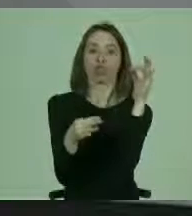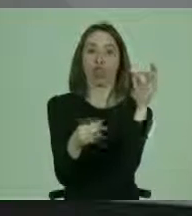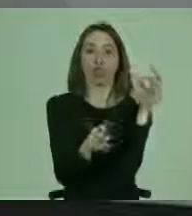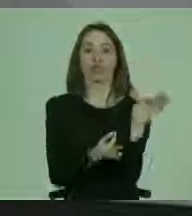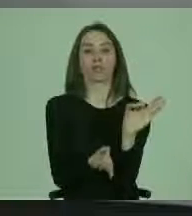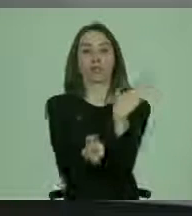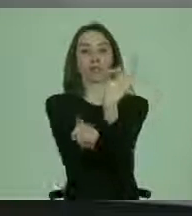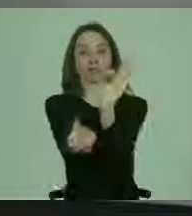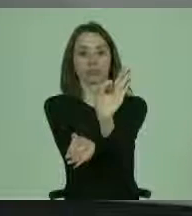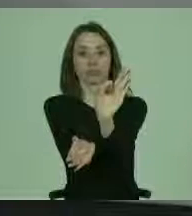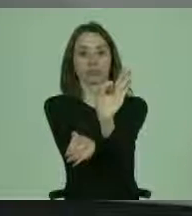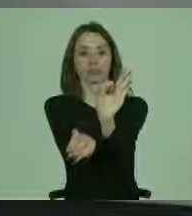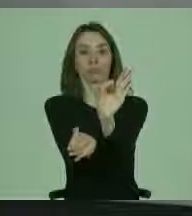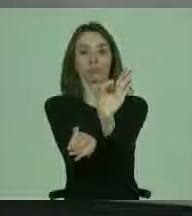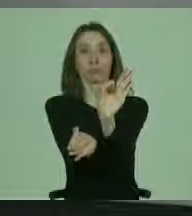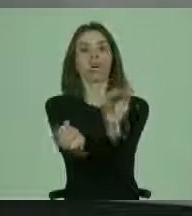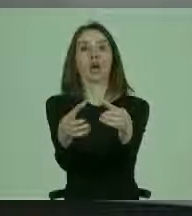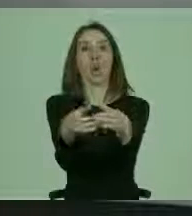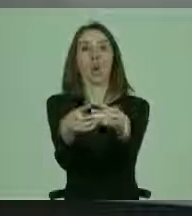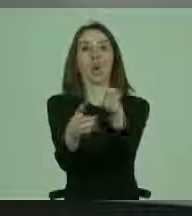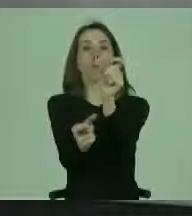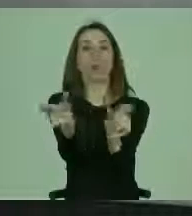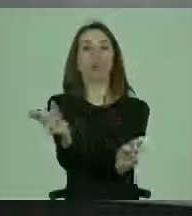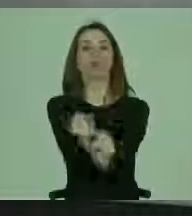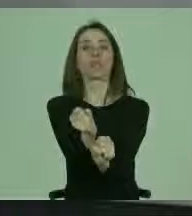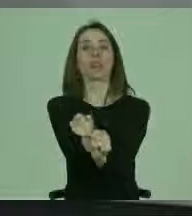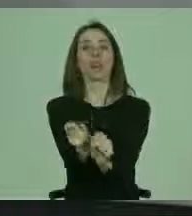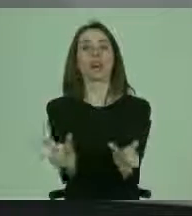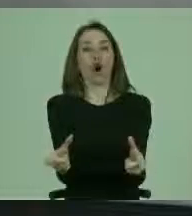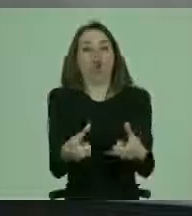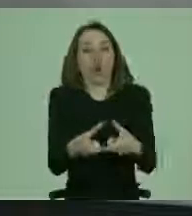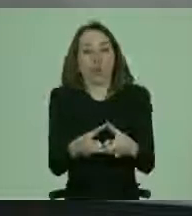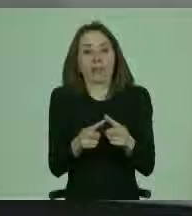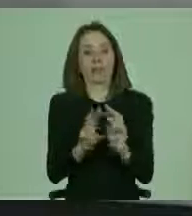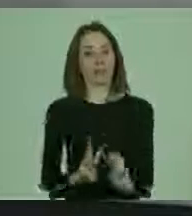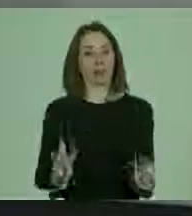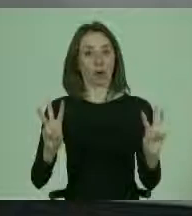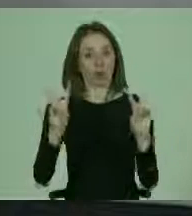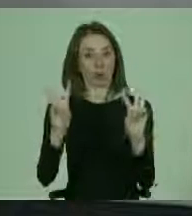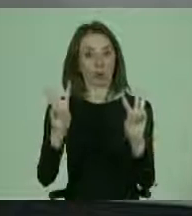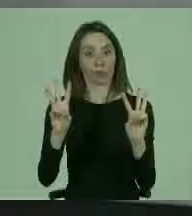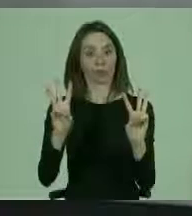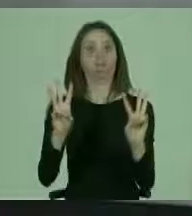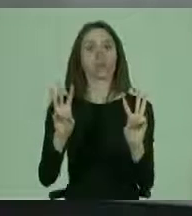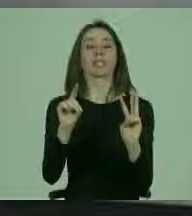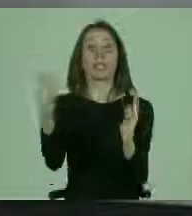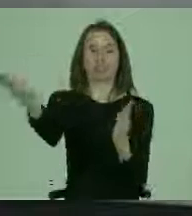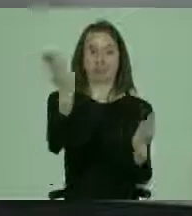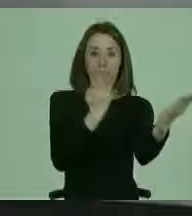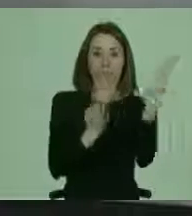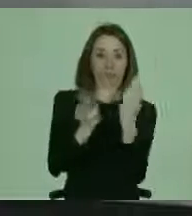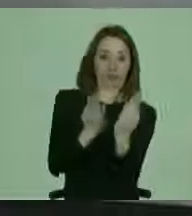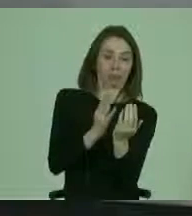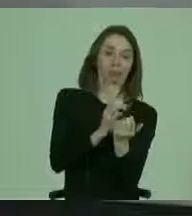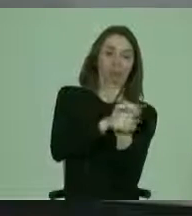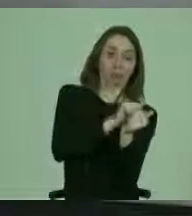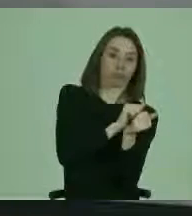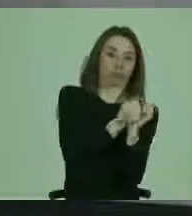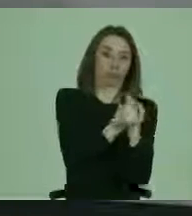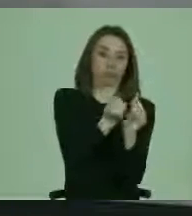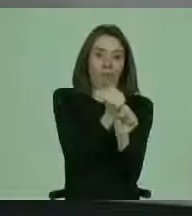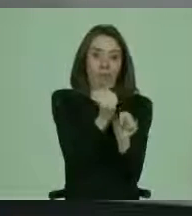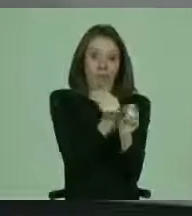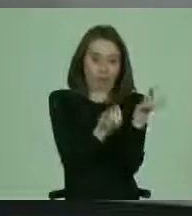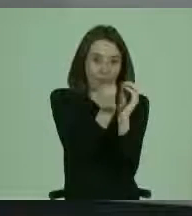entregando hacia el grupo de trabajo del Comité de Naciones Unidas, de tal manera que estos insumos sean procesados y